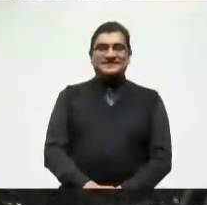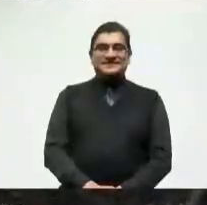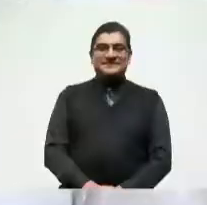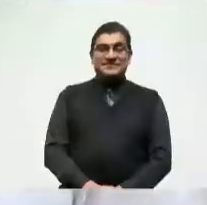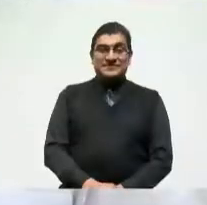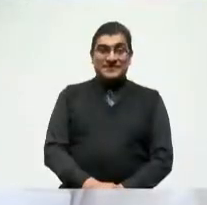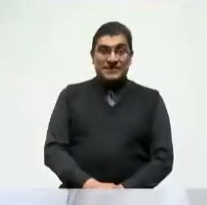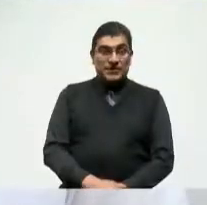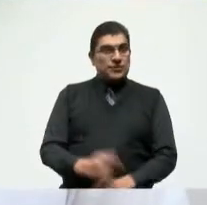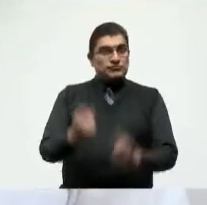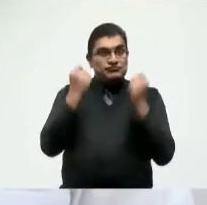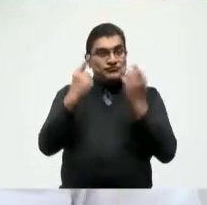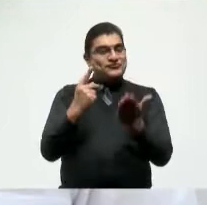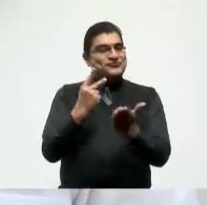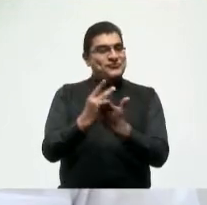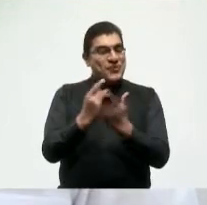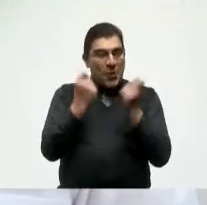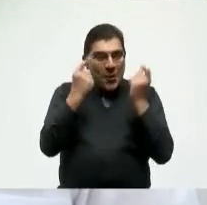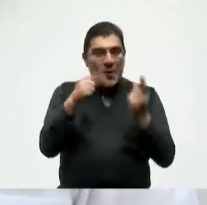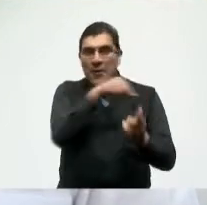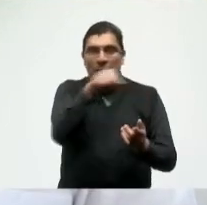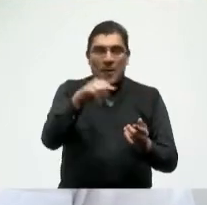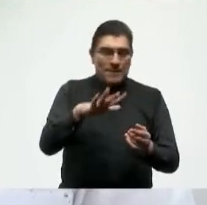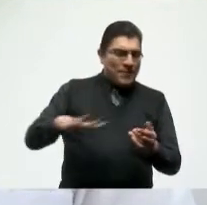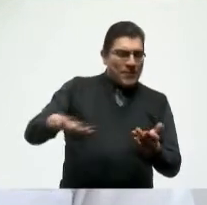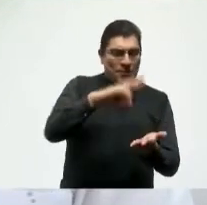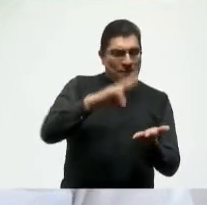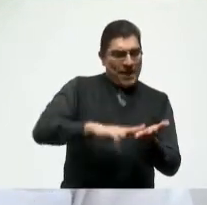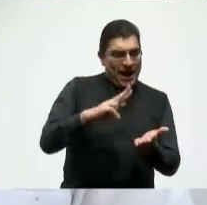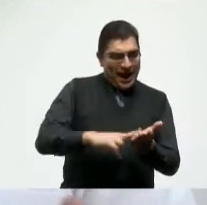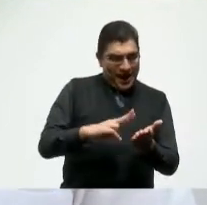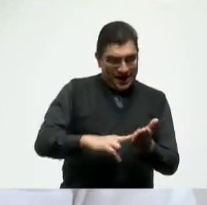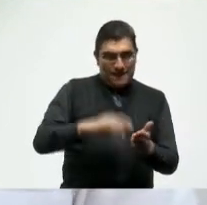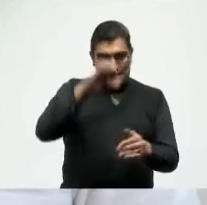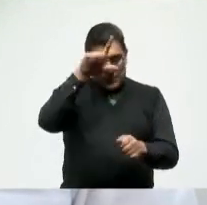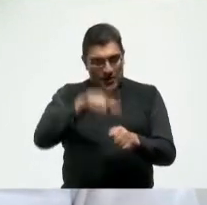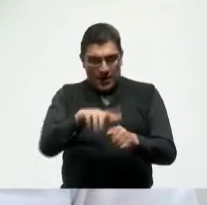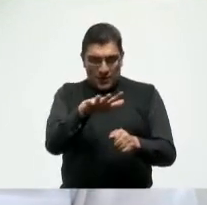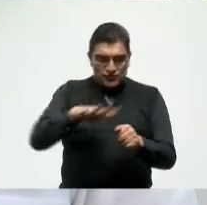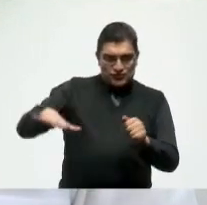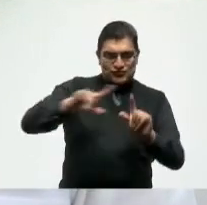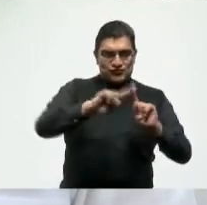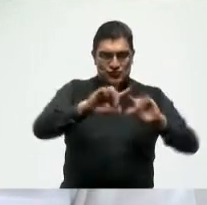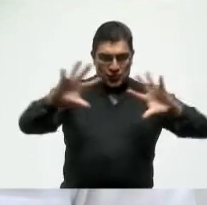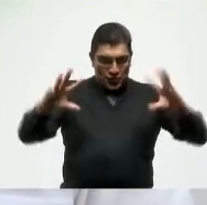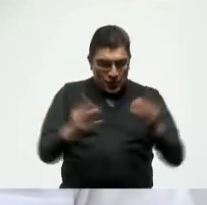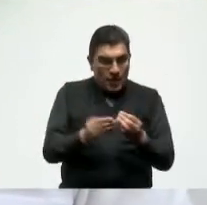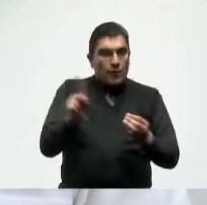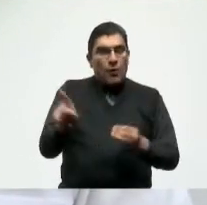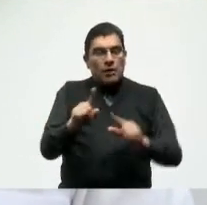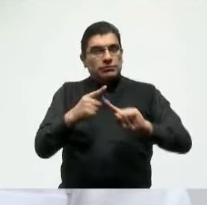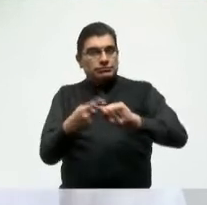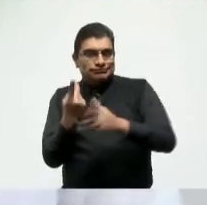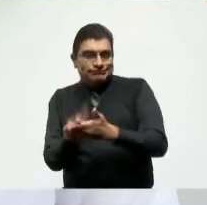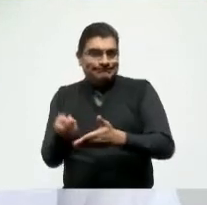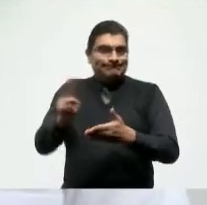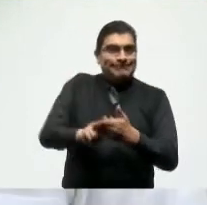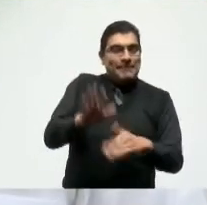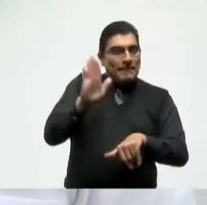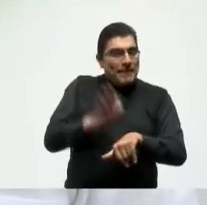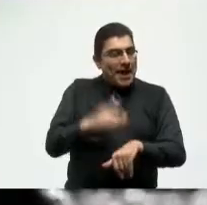Este es un reconocimiento a nuestro patrimonio cultural y natural que además duplica el total de pueblos mágicos que tenemos y que sin duda